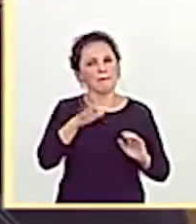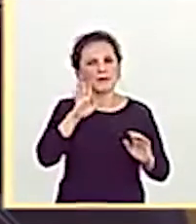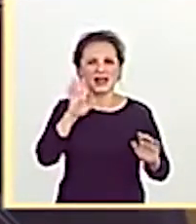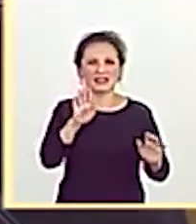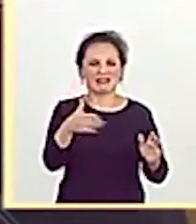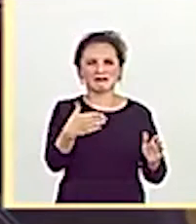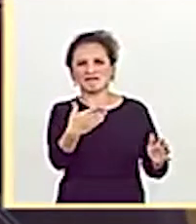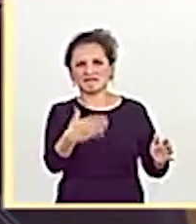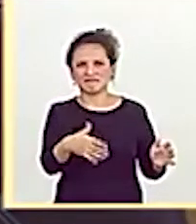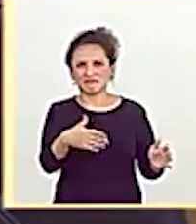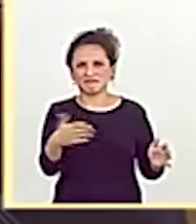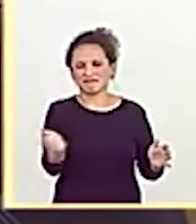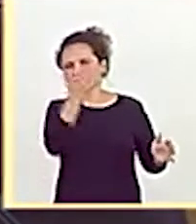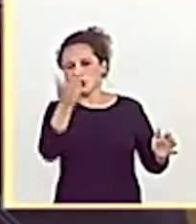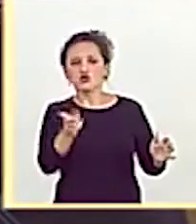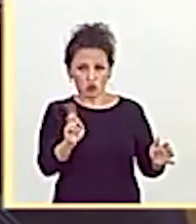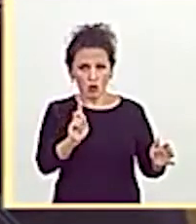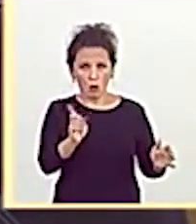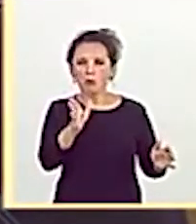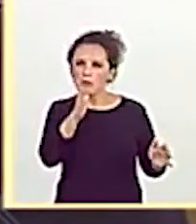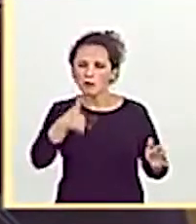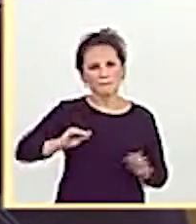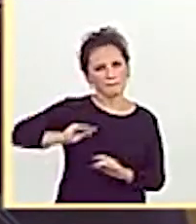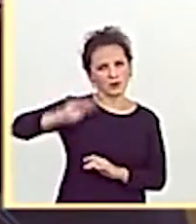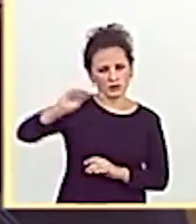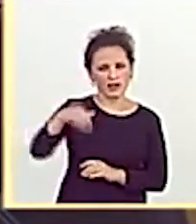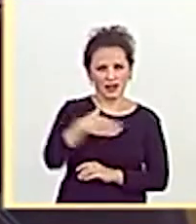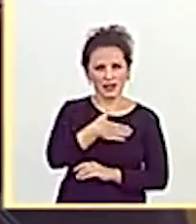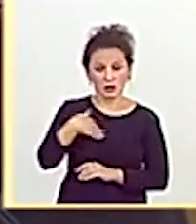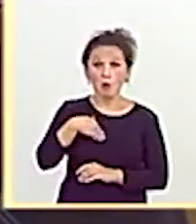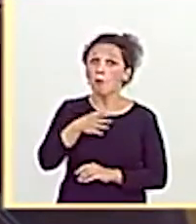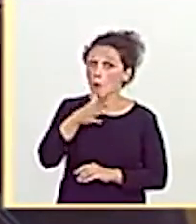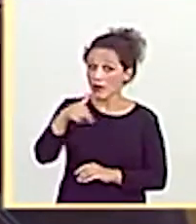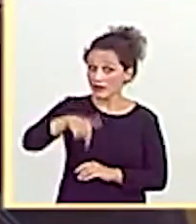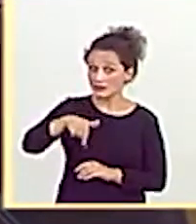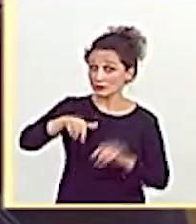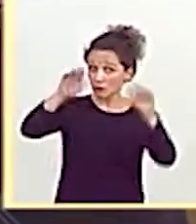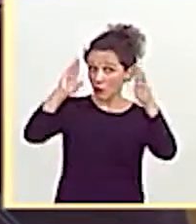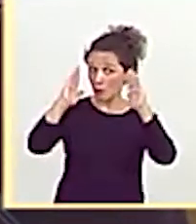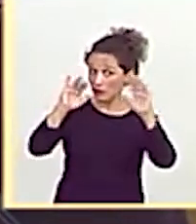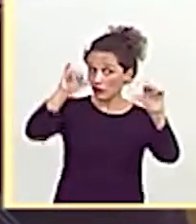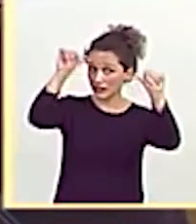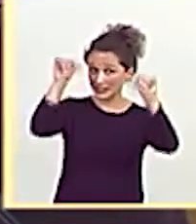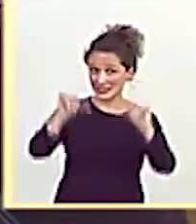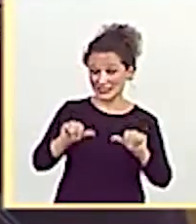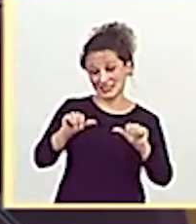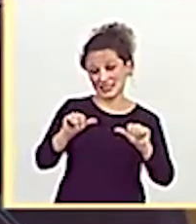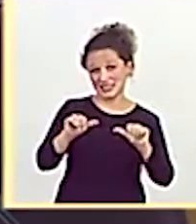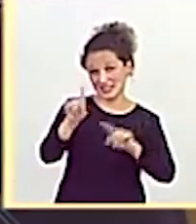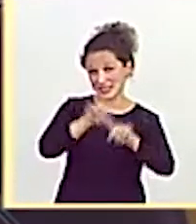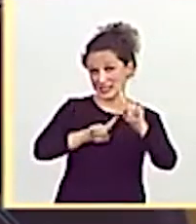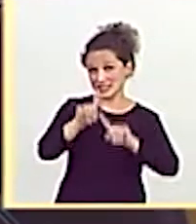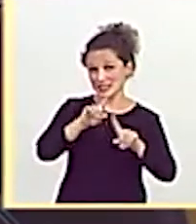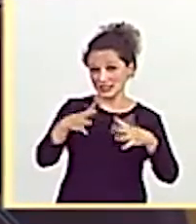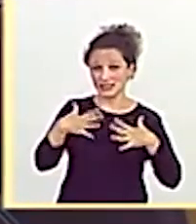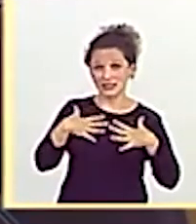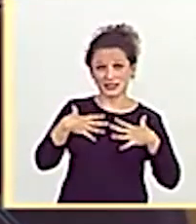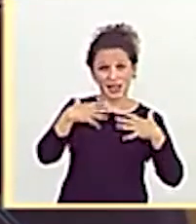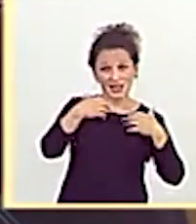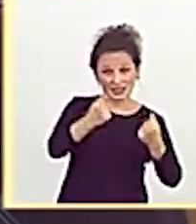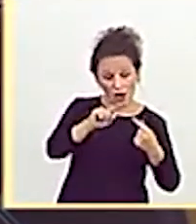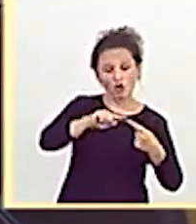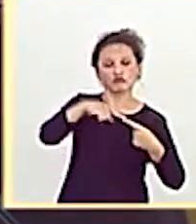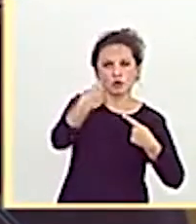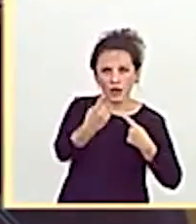y esa era la razón de nuestra pregunta Precisamente porque en esta crisis sanitaria que ha devenido en económica y